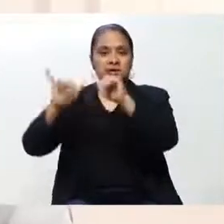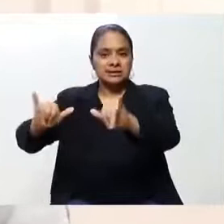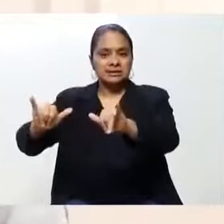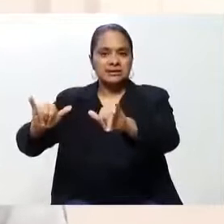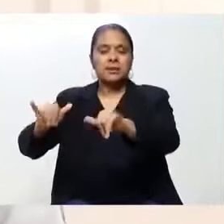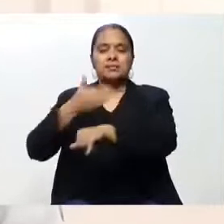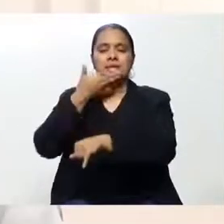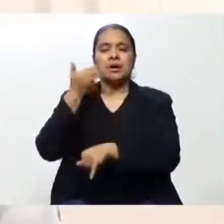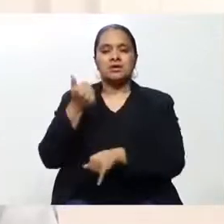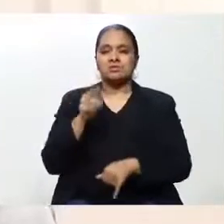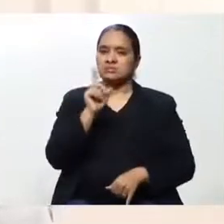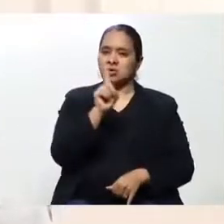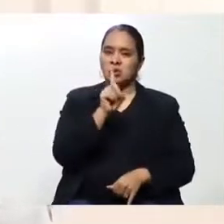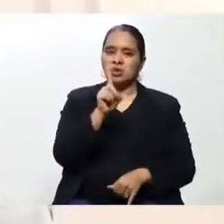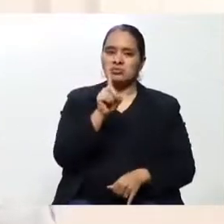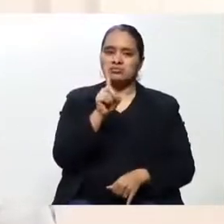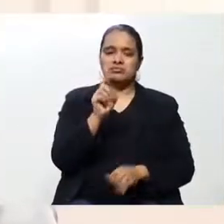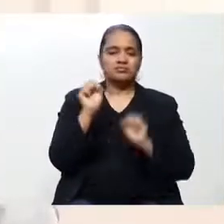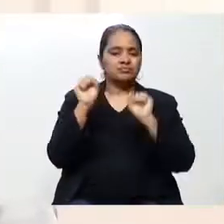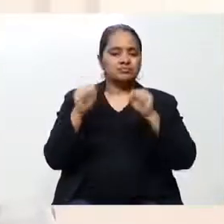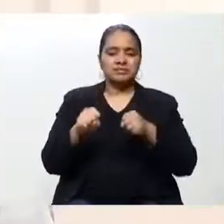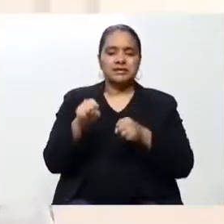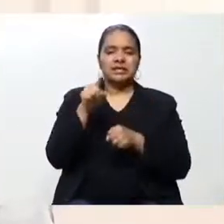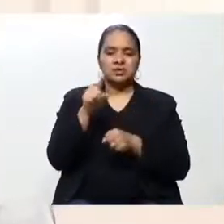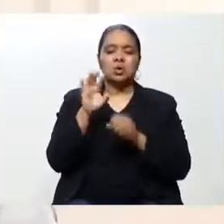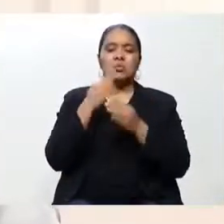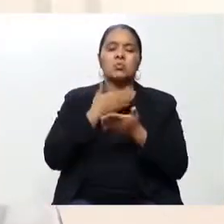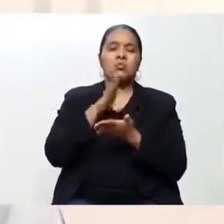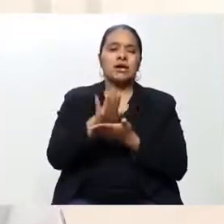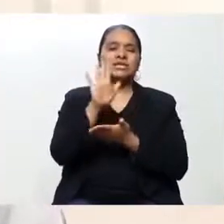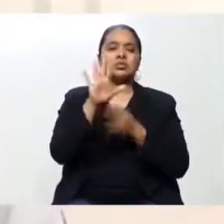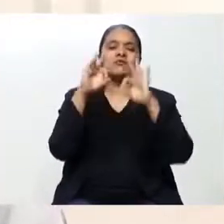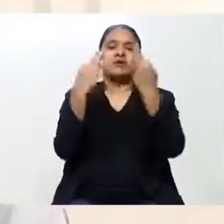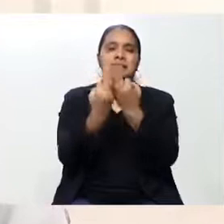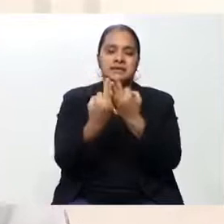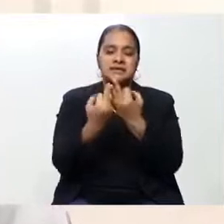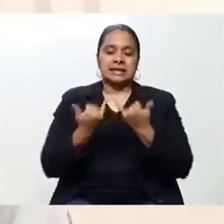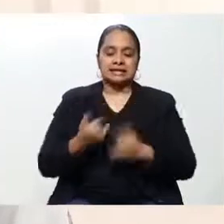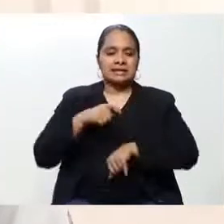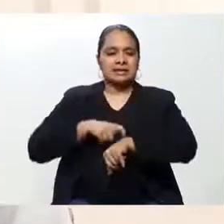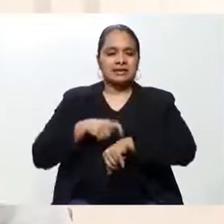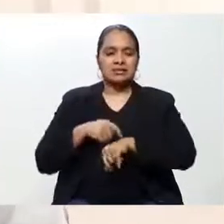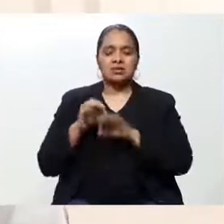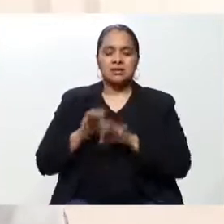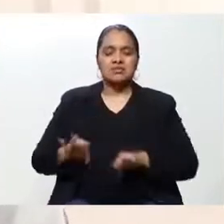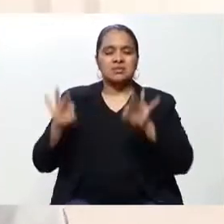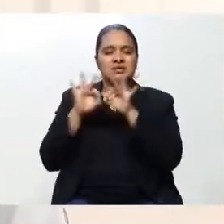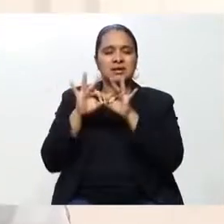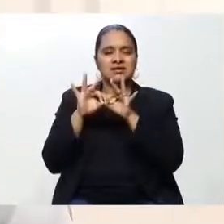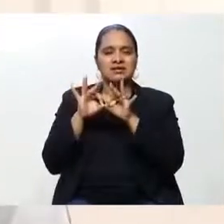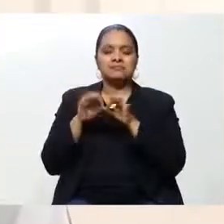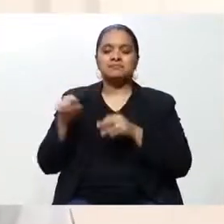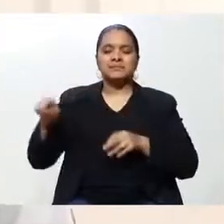que muera su familia o usted. Hagámonos un solo nudo. Este es el momento de estar juntos todos, con disciplina, con fe en